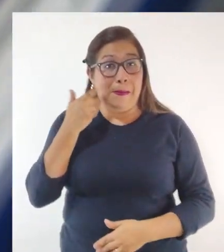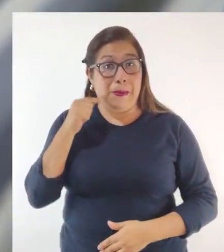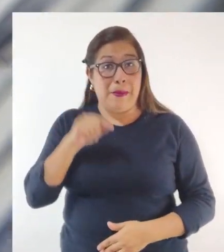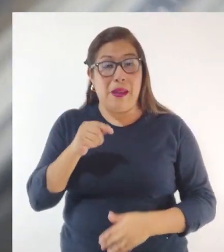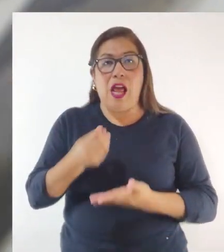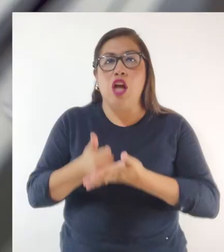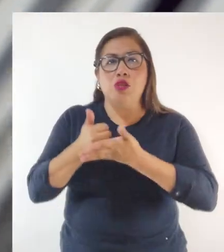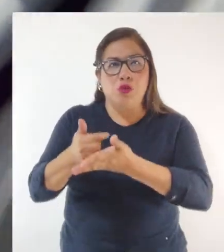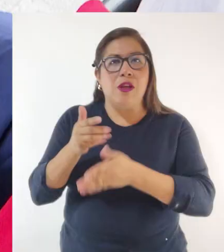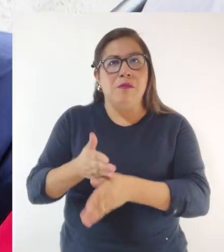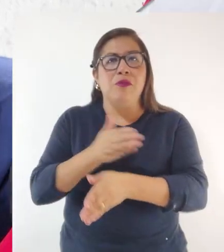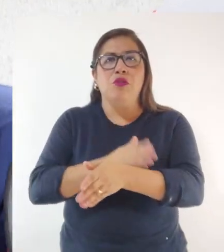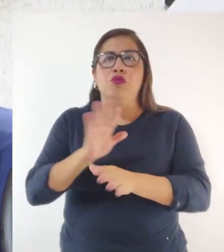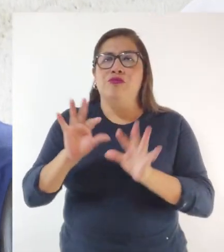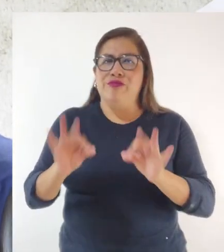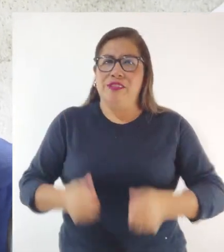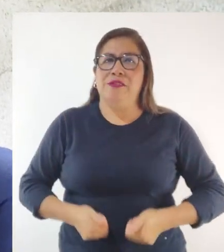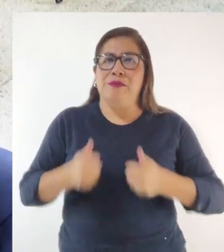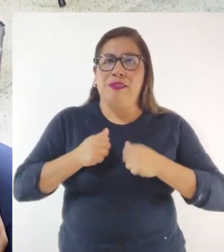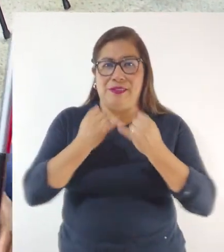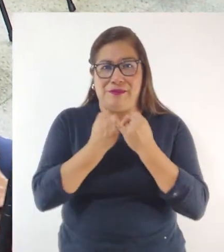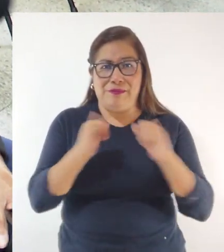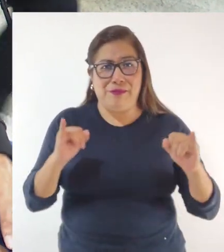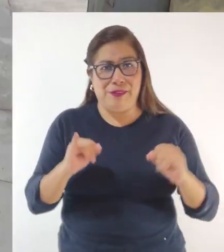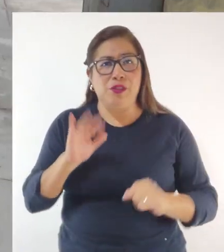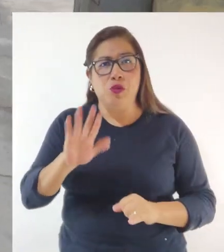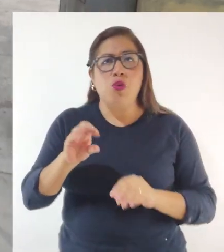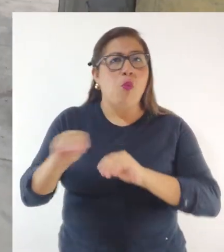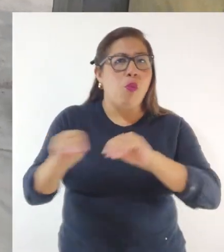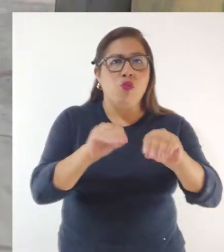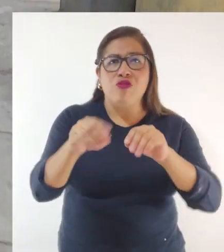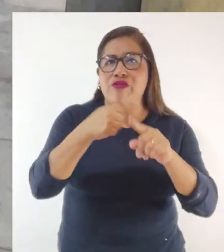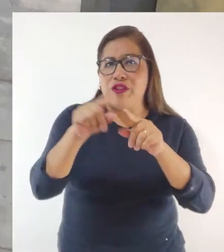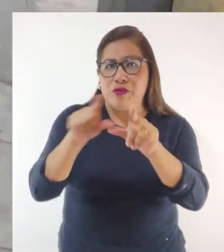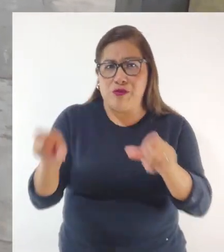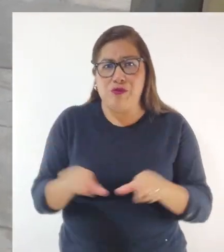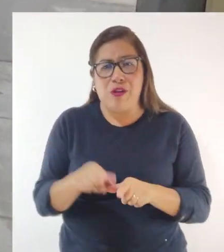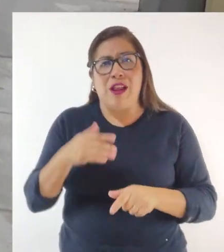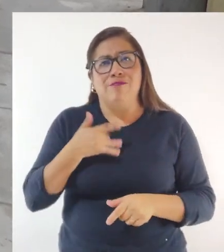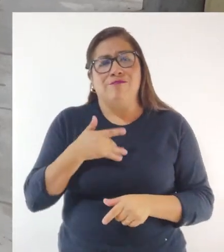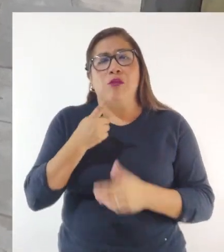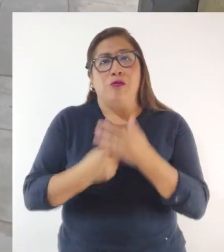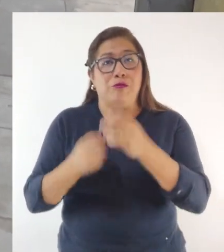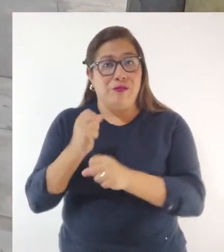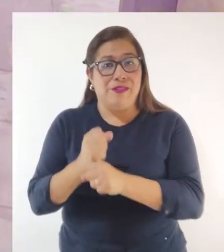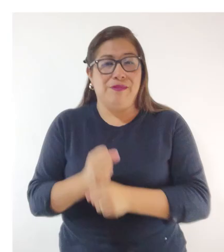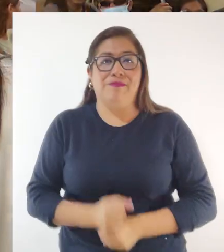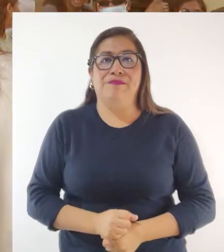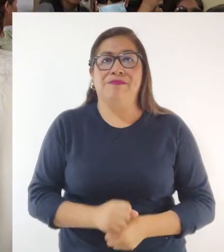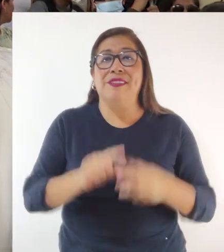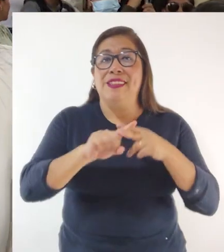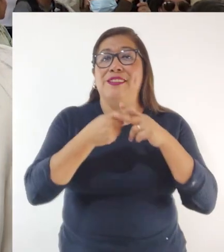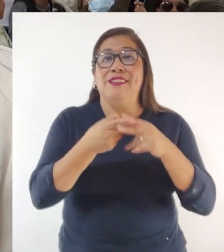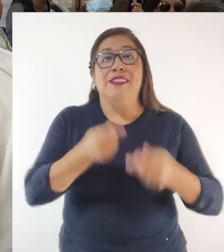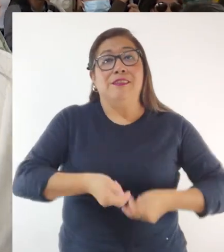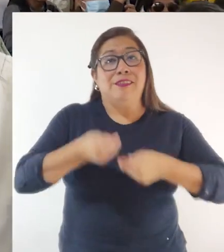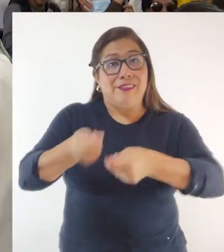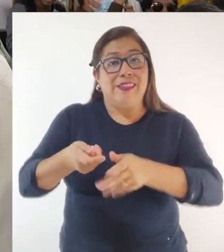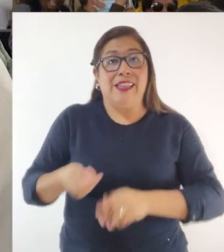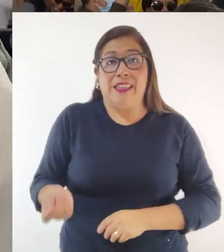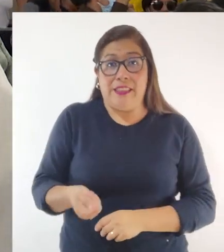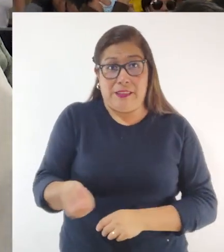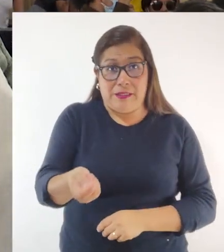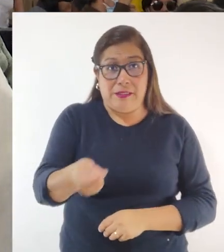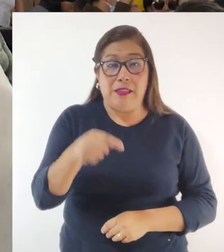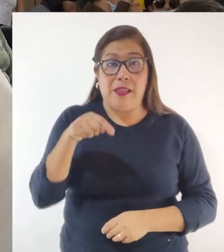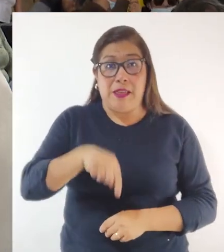blancos les permitirá mejorar su calidad de vida independiente y su desplazamiento con mayor seguridad. La iniciativa de la entrega de